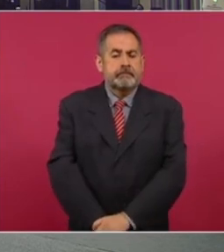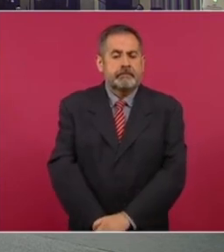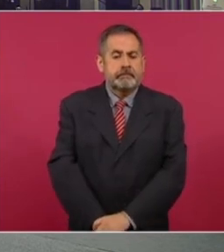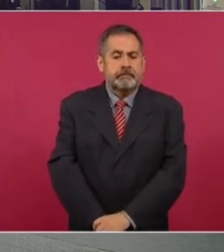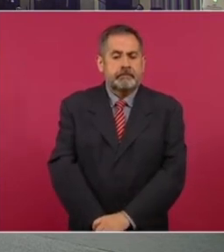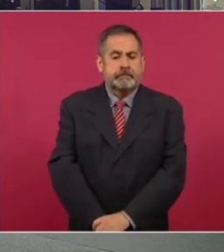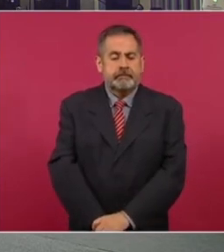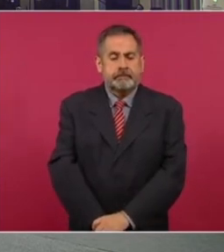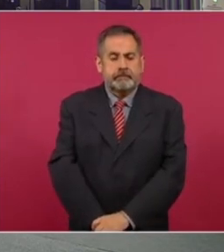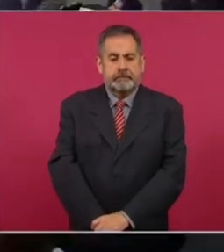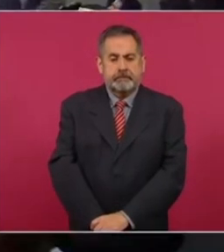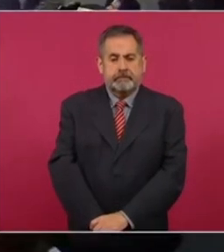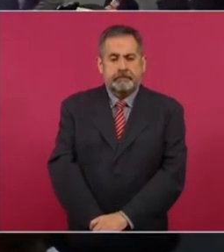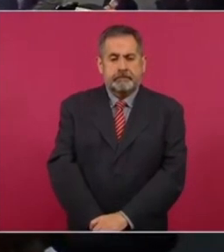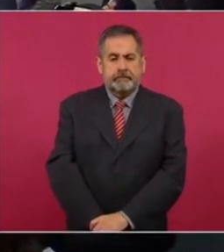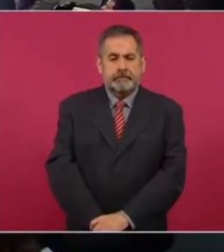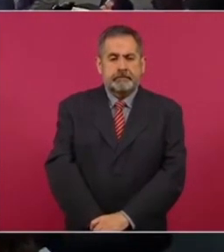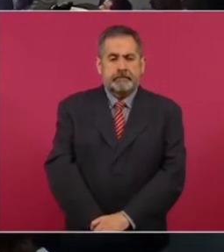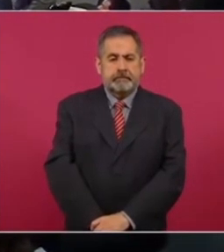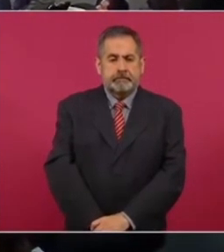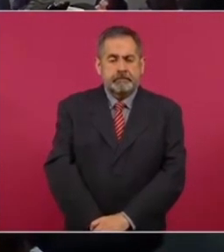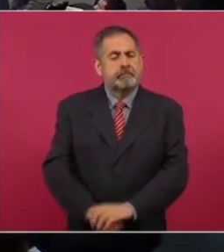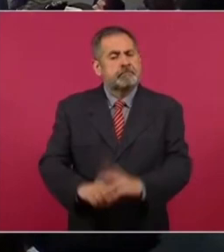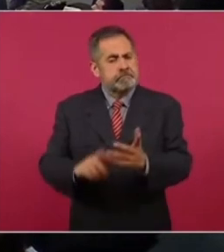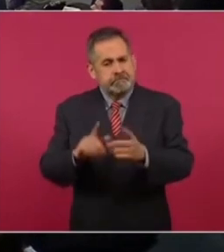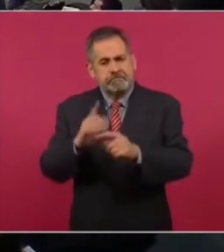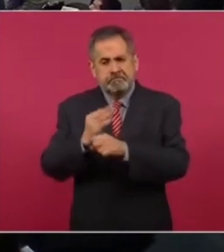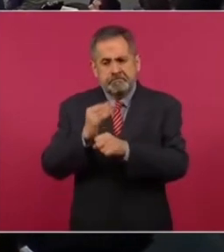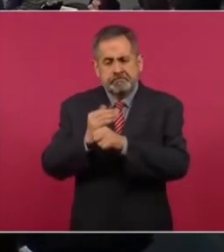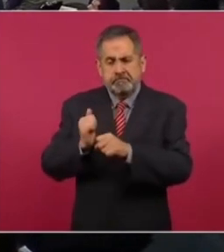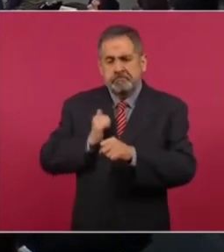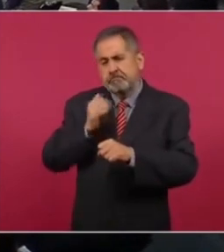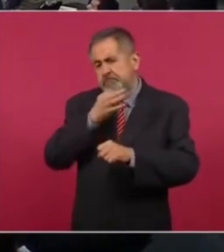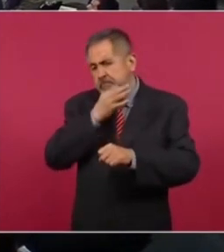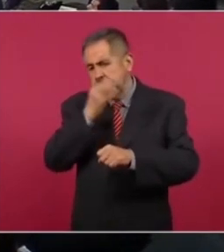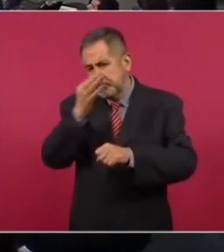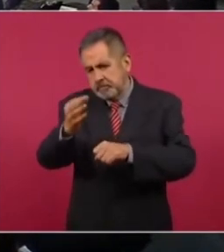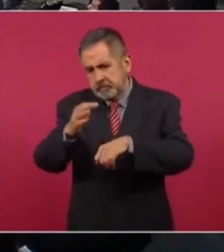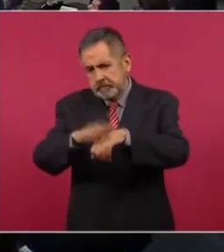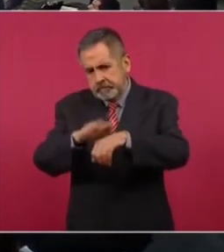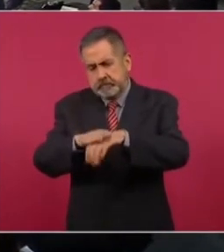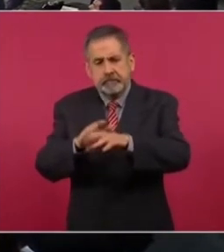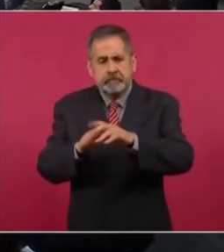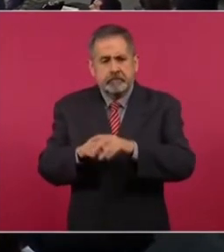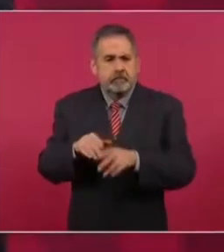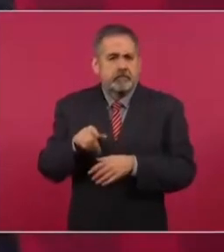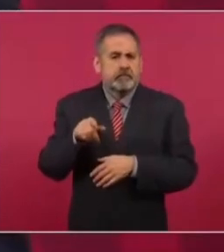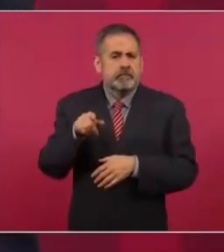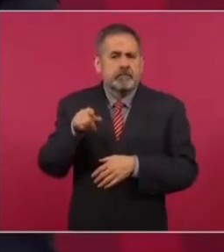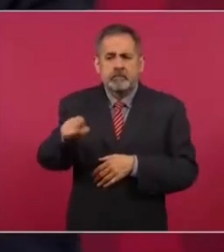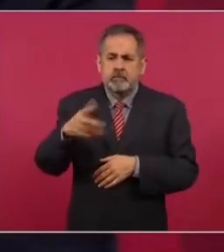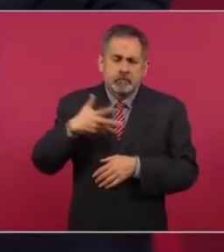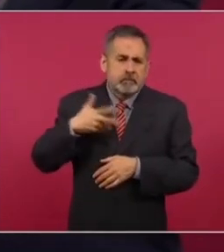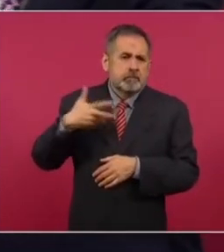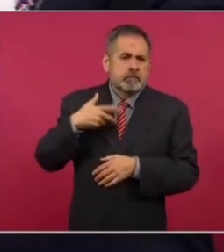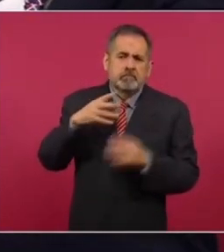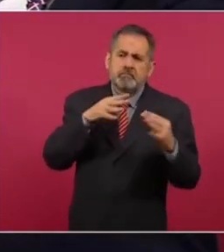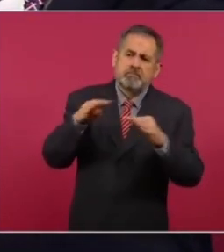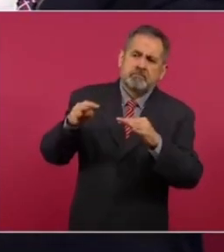sí pues aprovecho para decirle de que pues ella tiene todos los foros